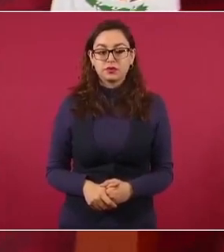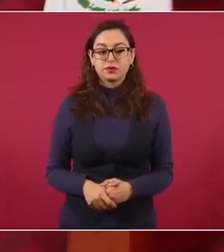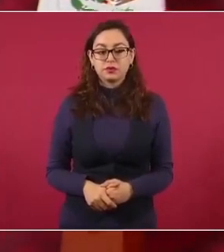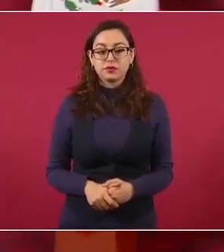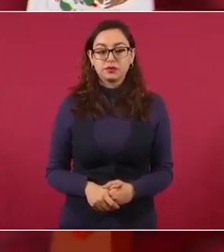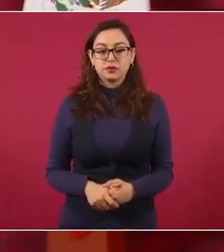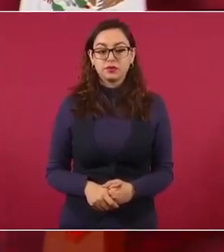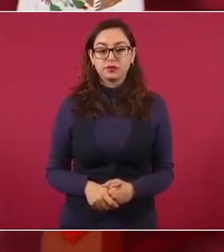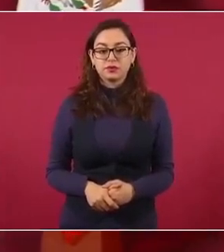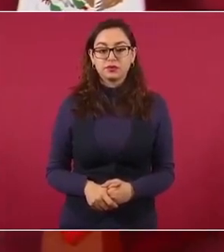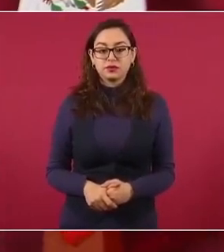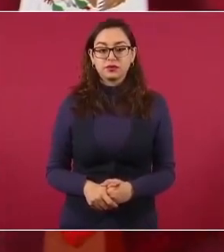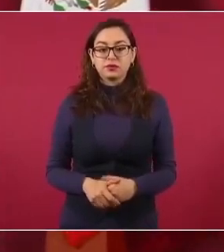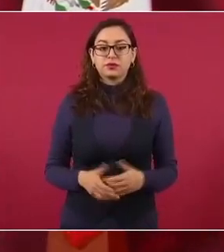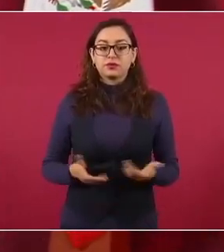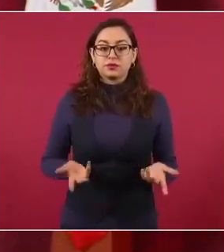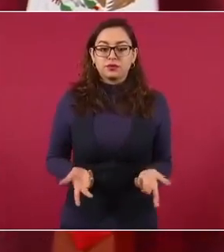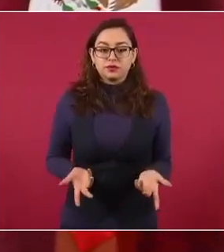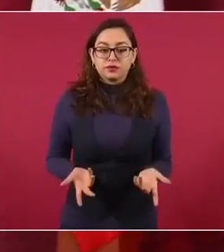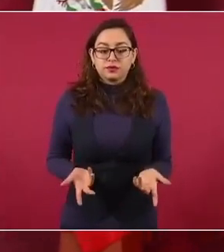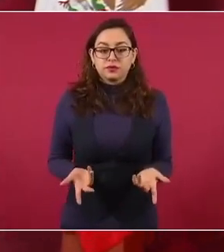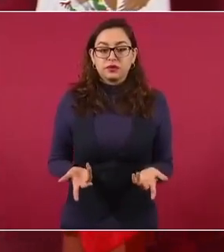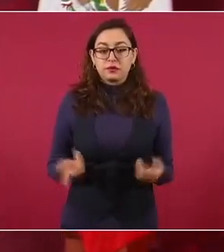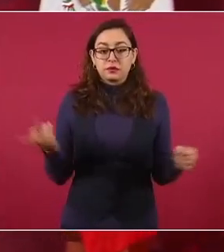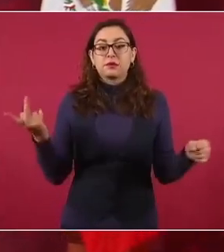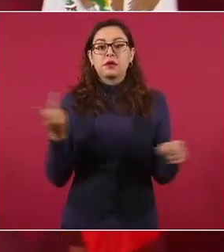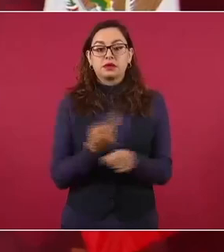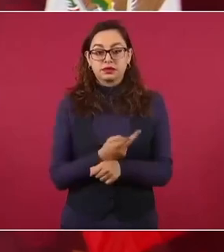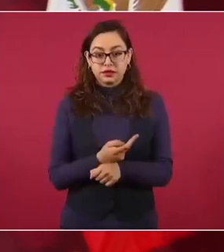menos para sentarse en ellas.